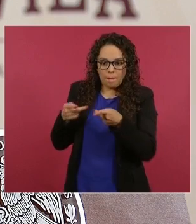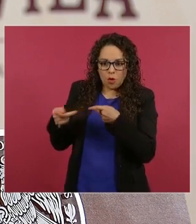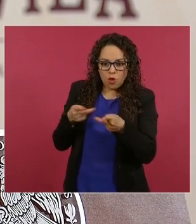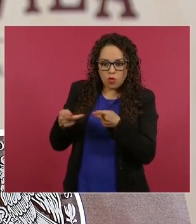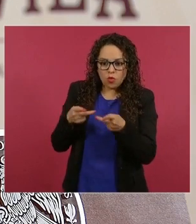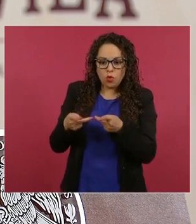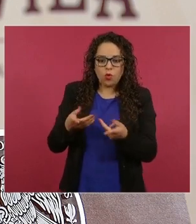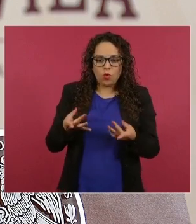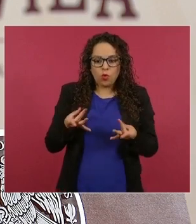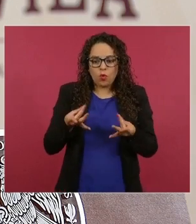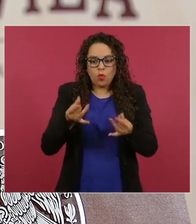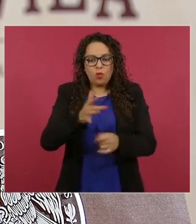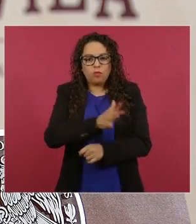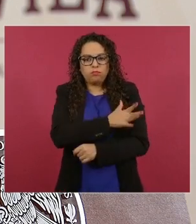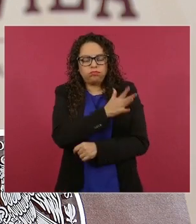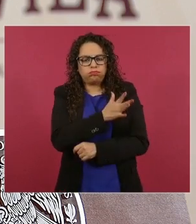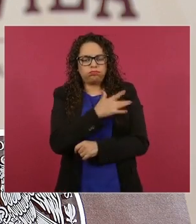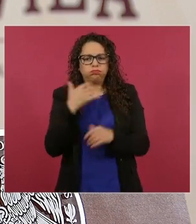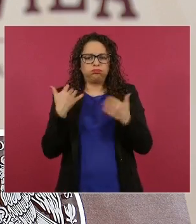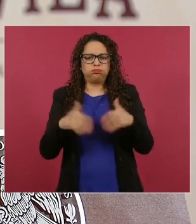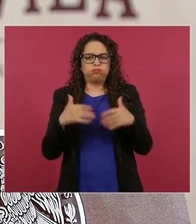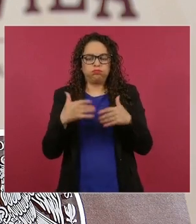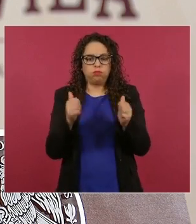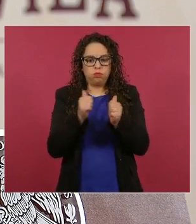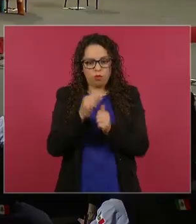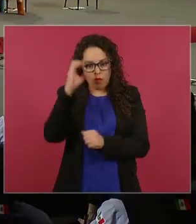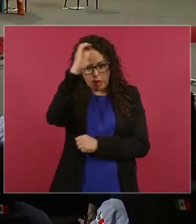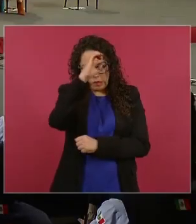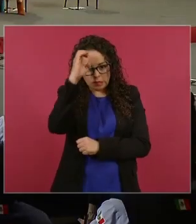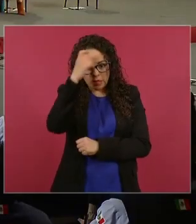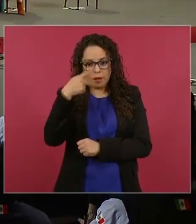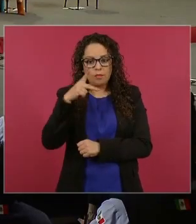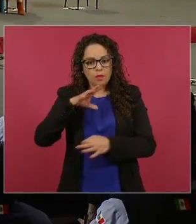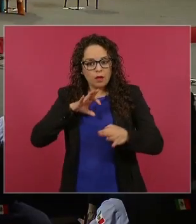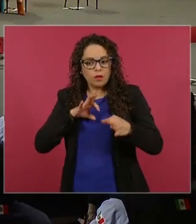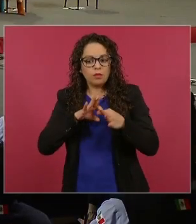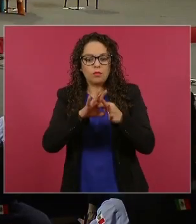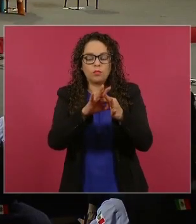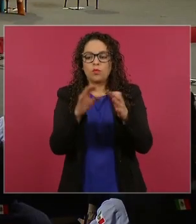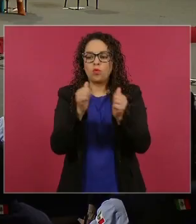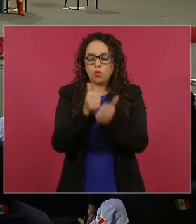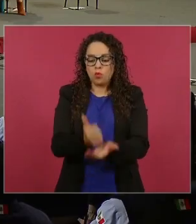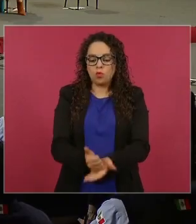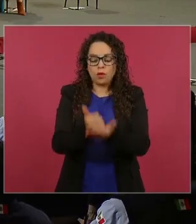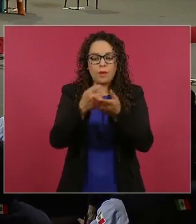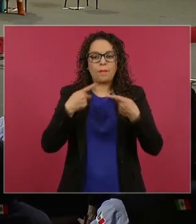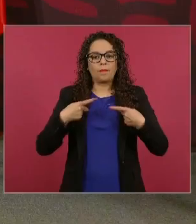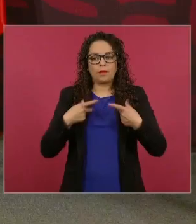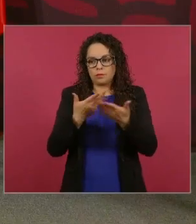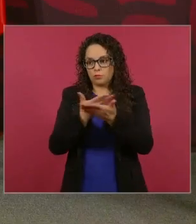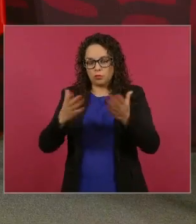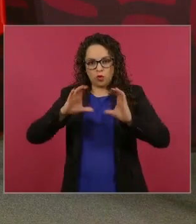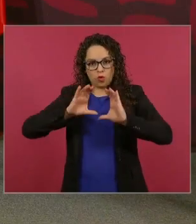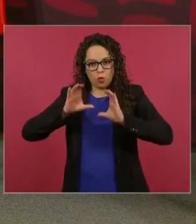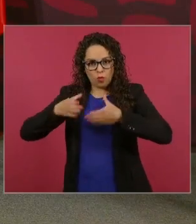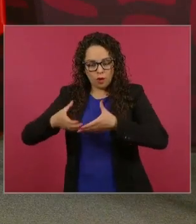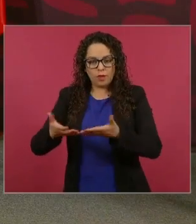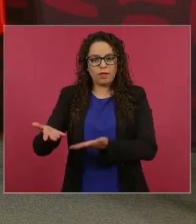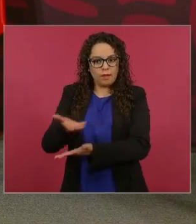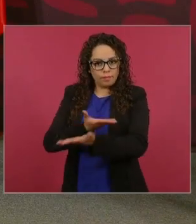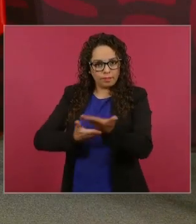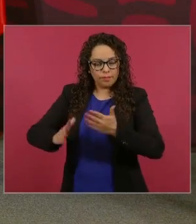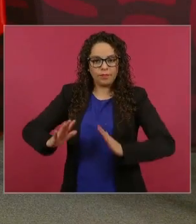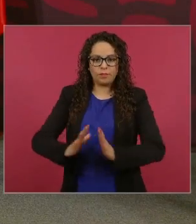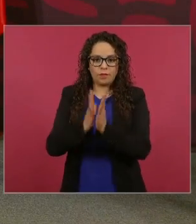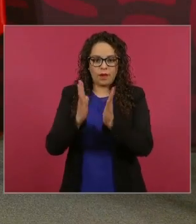calidad técnica y científicamente, pero también de la mano de las comunidades. Antes, se acaban los decretos